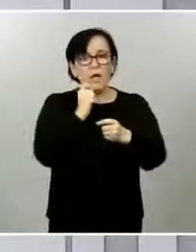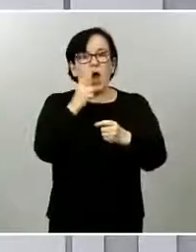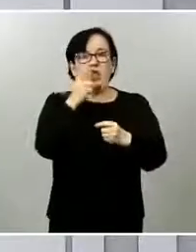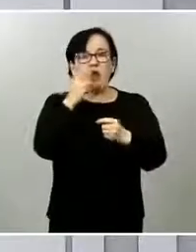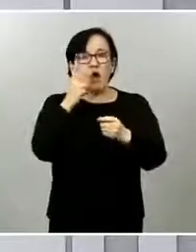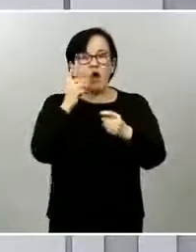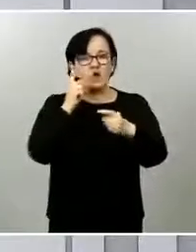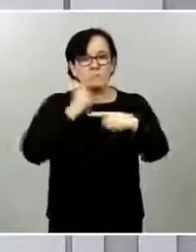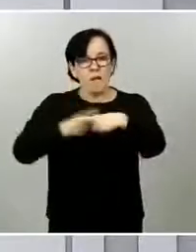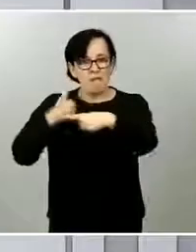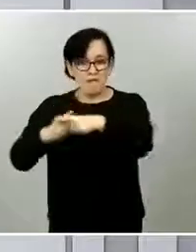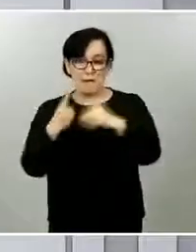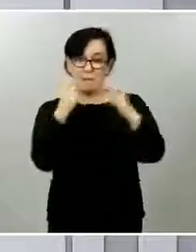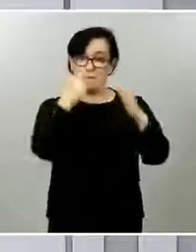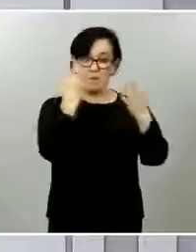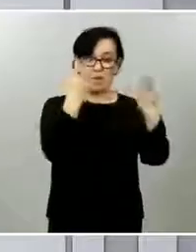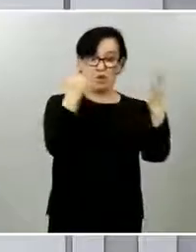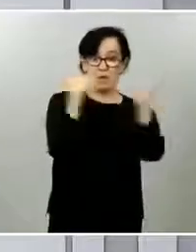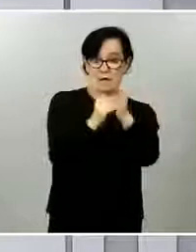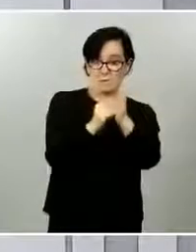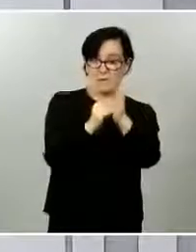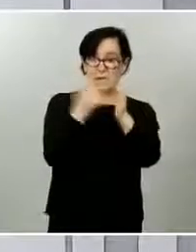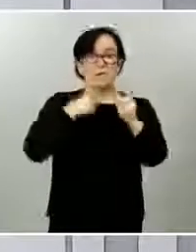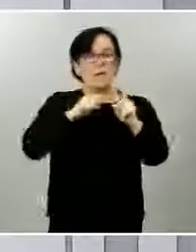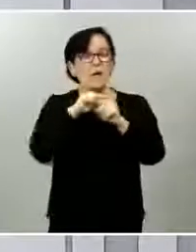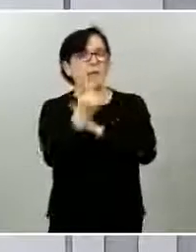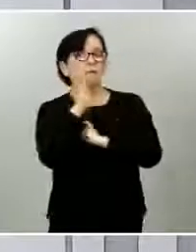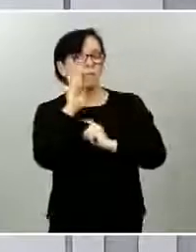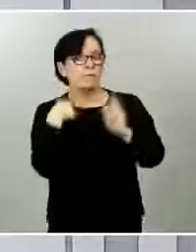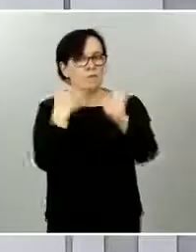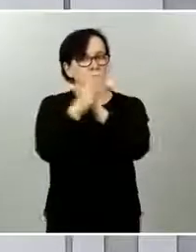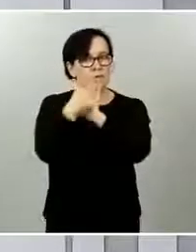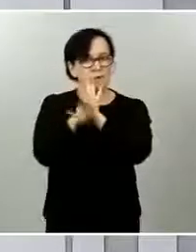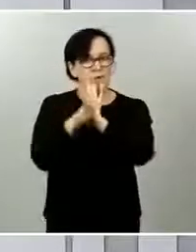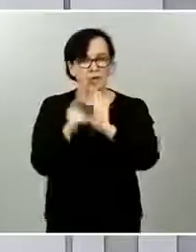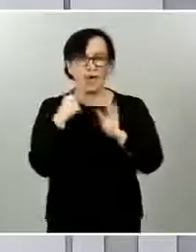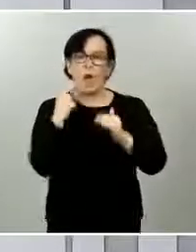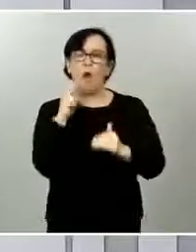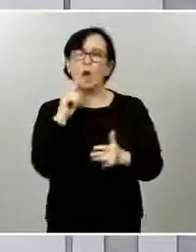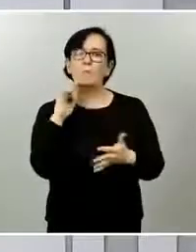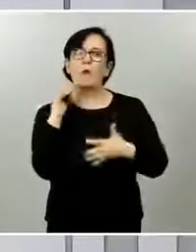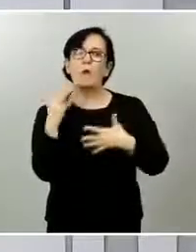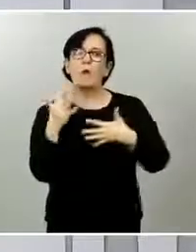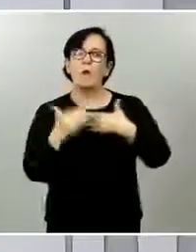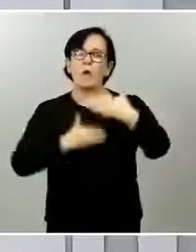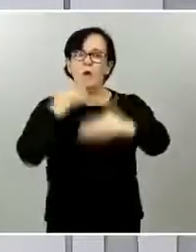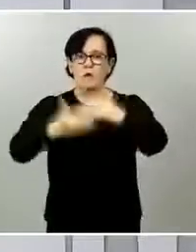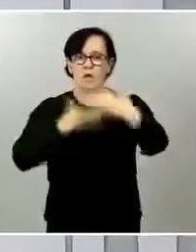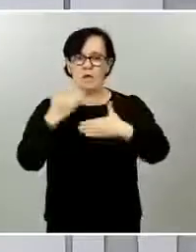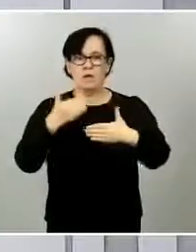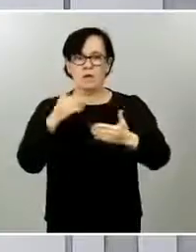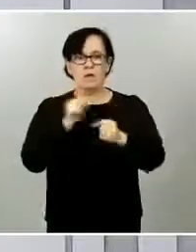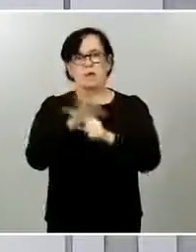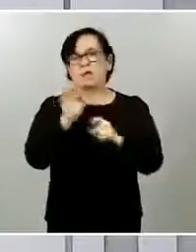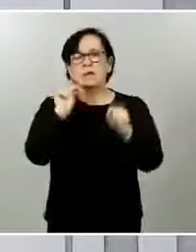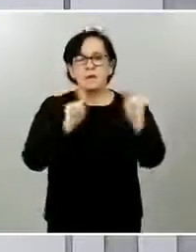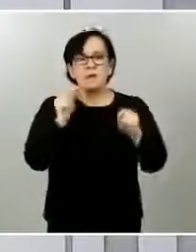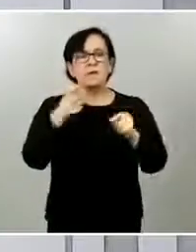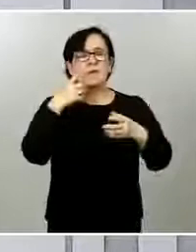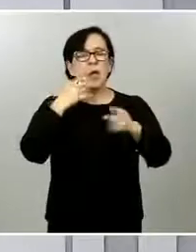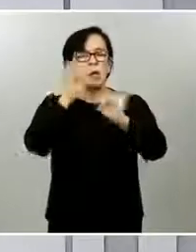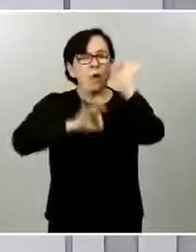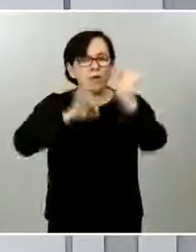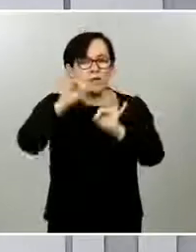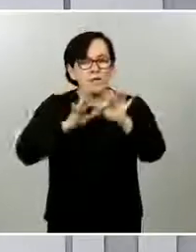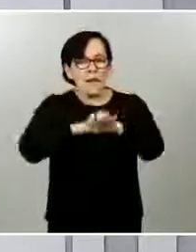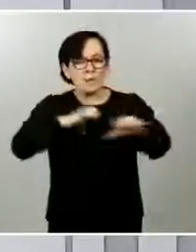a dotar con 10.000 pertenecientes a una caja de gasto sanitario. Este dinero se va a pagar en dos fases. Primero, 6